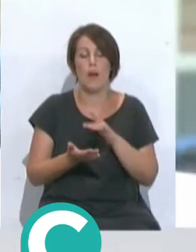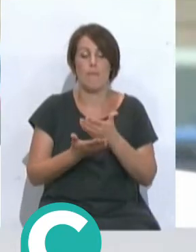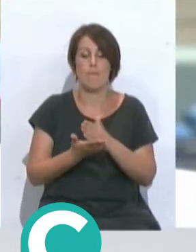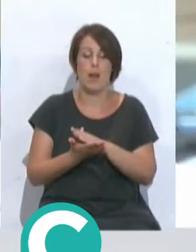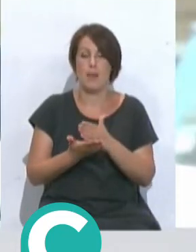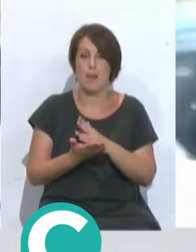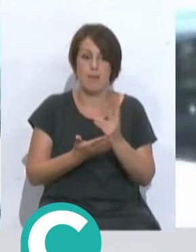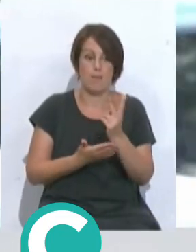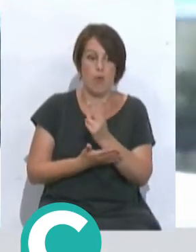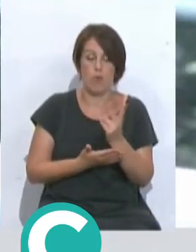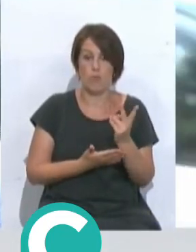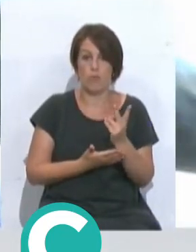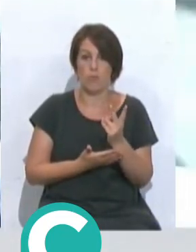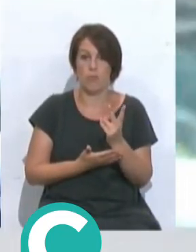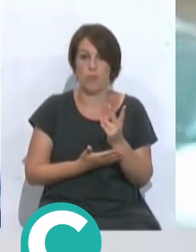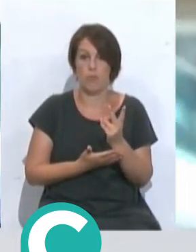están